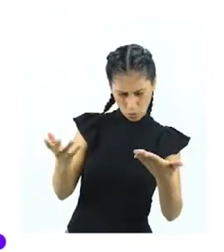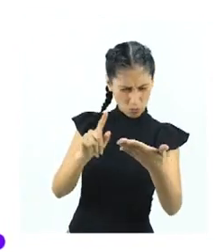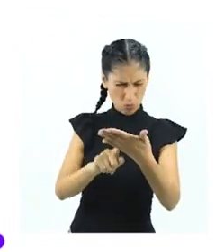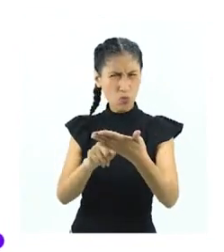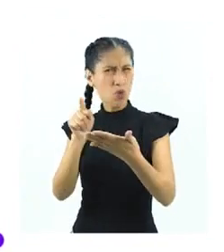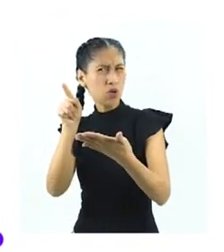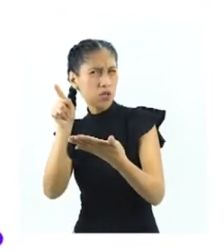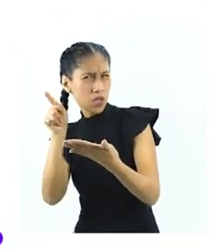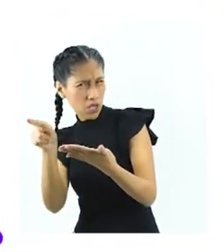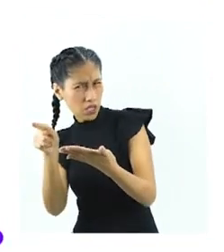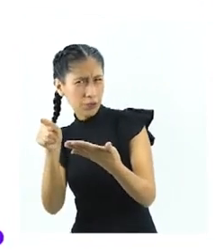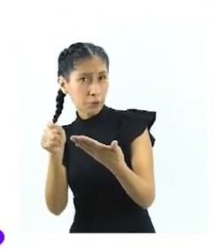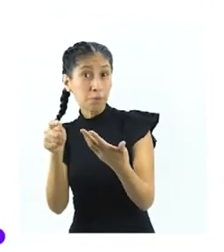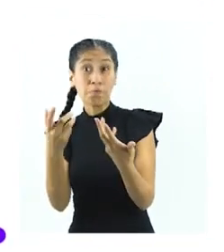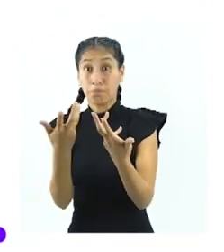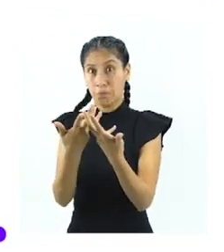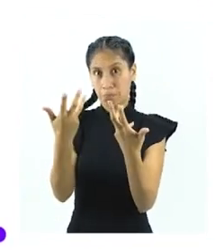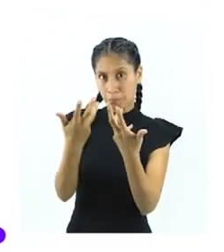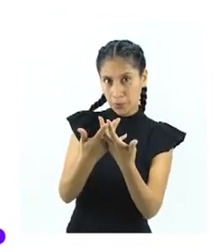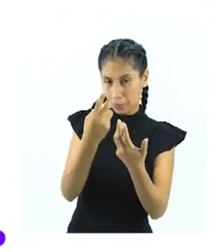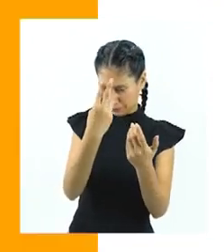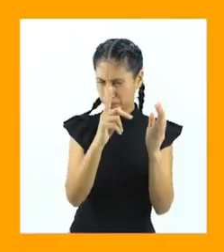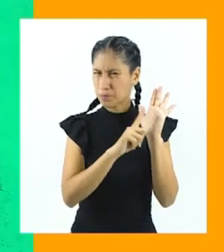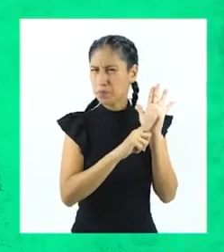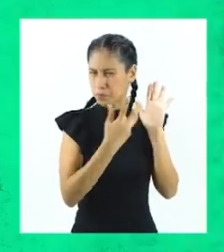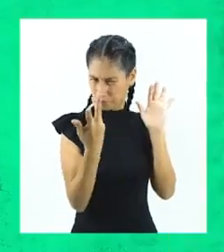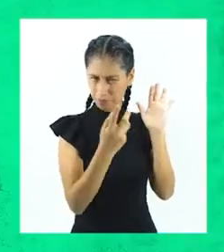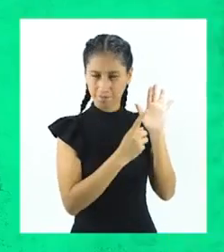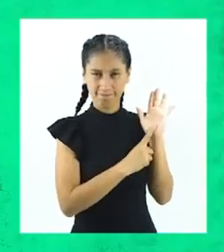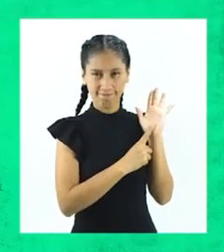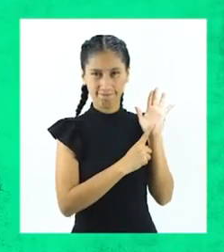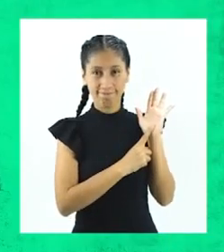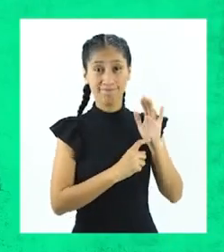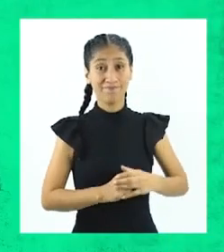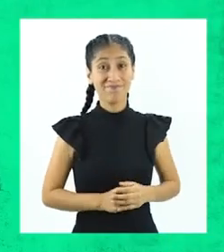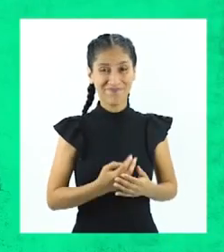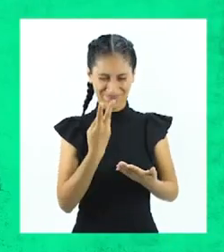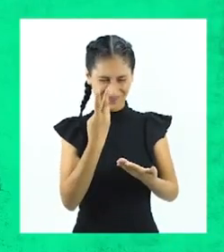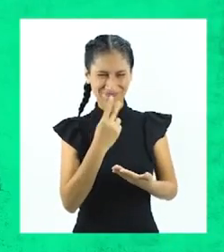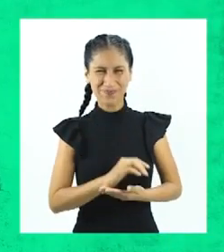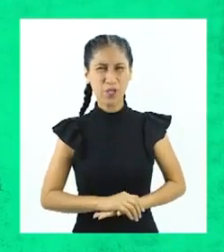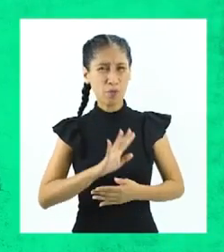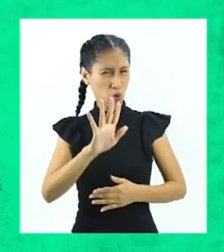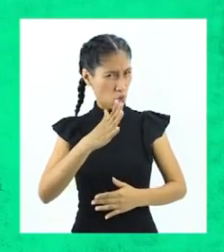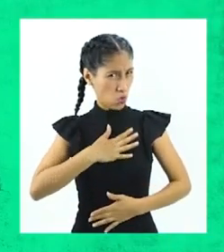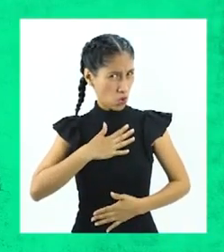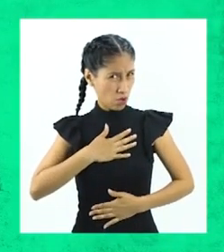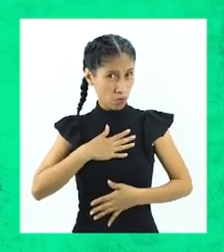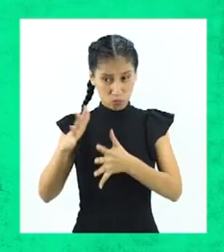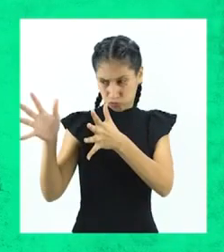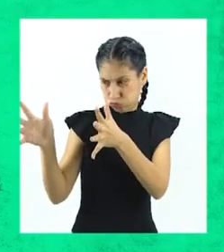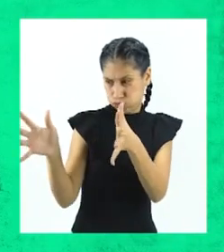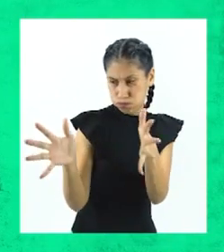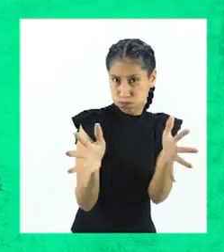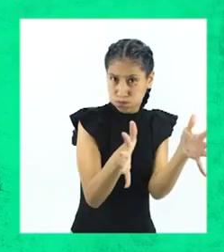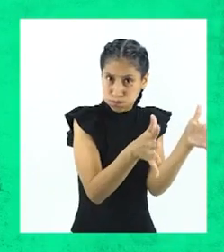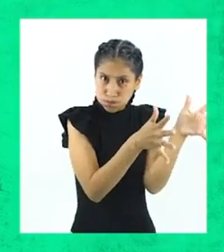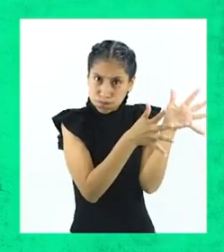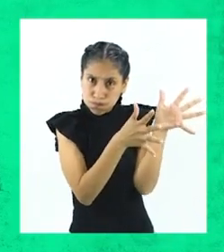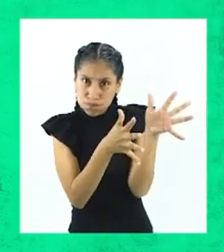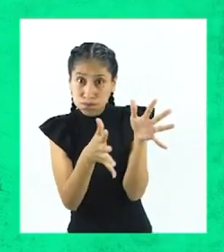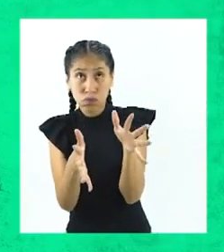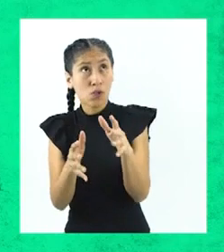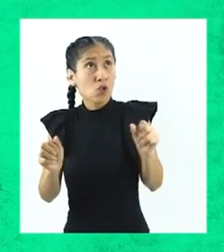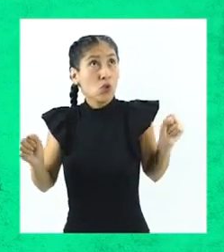independiente en el fenómeno observado. Así se puede predecir si un cuerpo es expuesto al aire después de haber